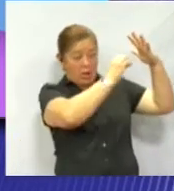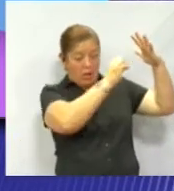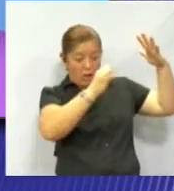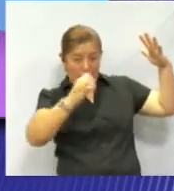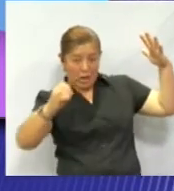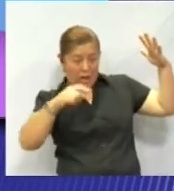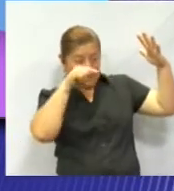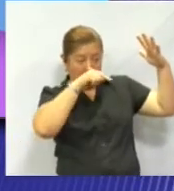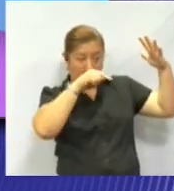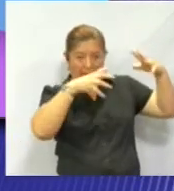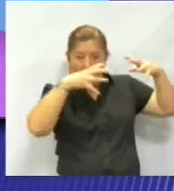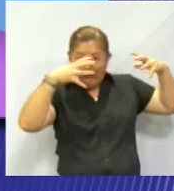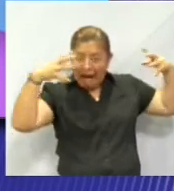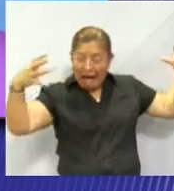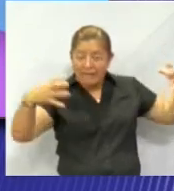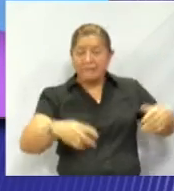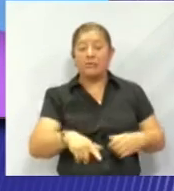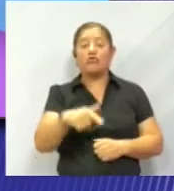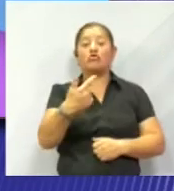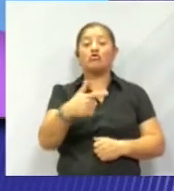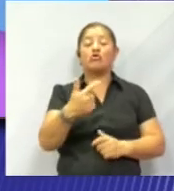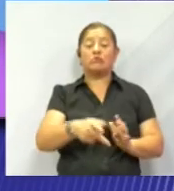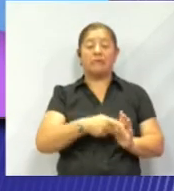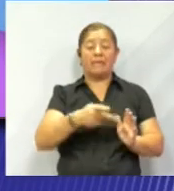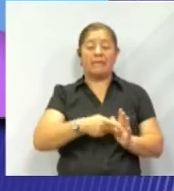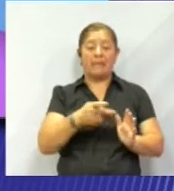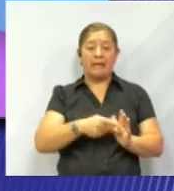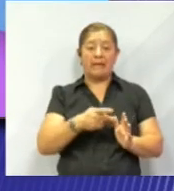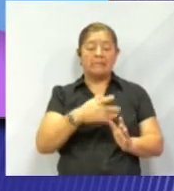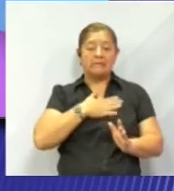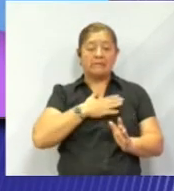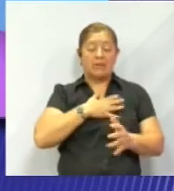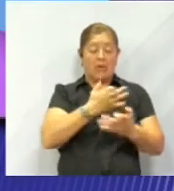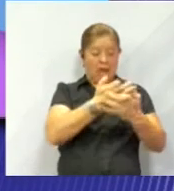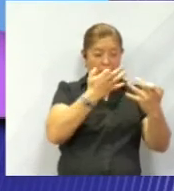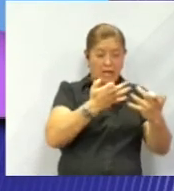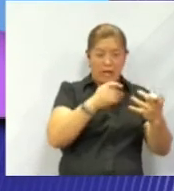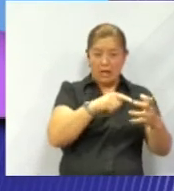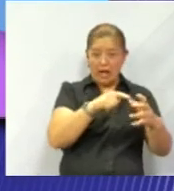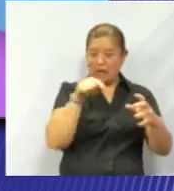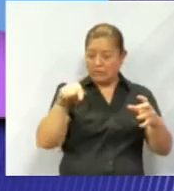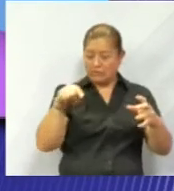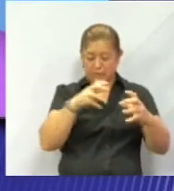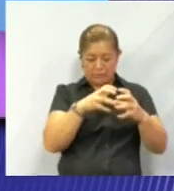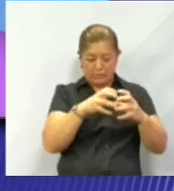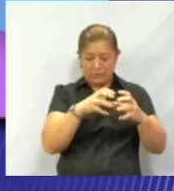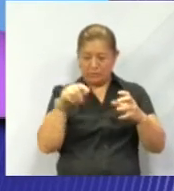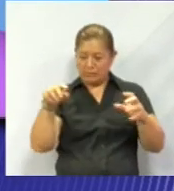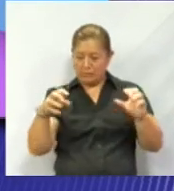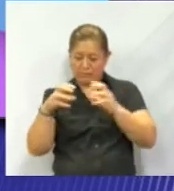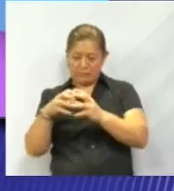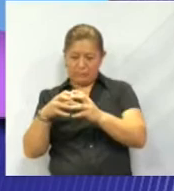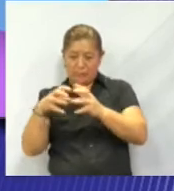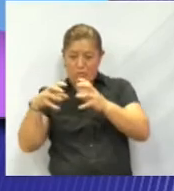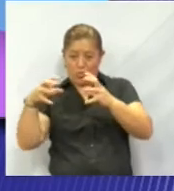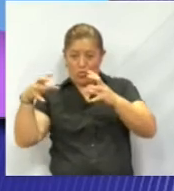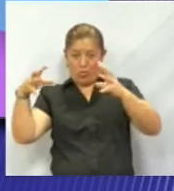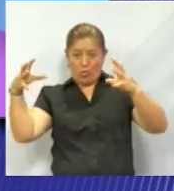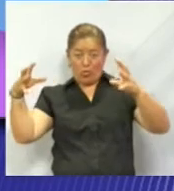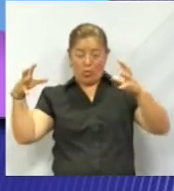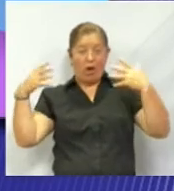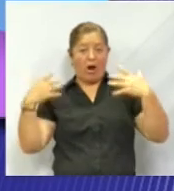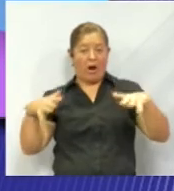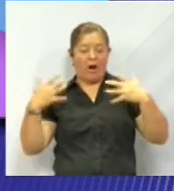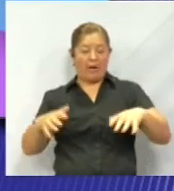Incluso es 12 veces más grande que nuestro planeta. Además, ¿sabes por qué me fascina? Porque también